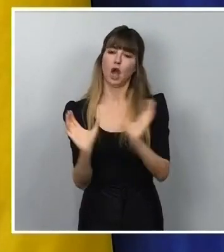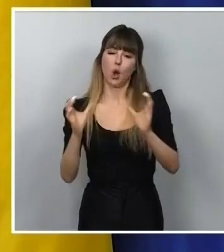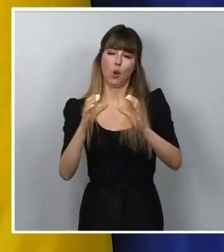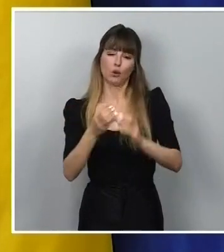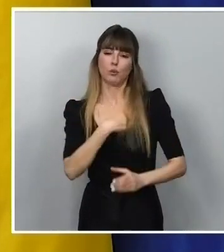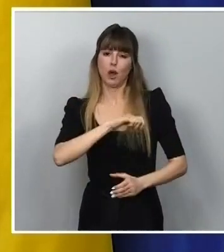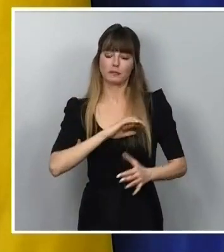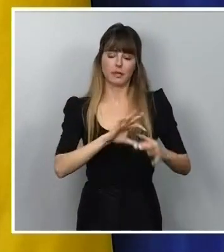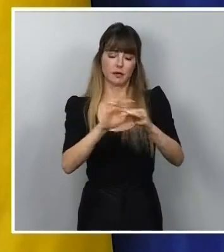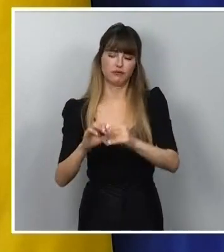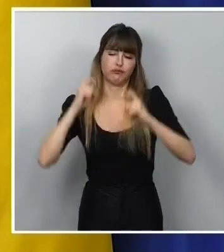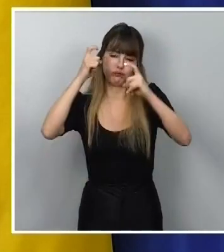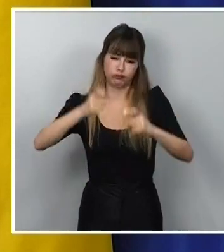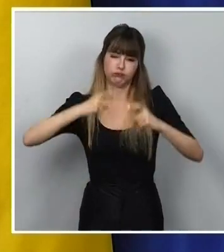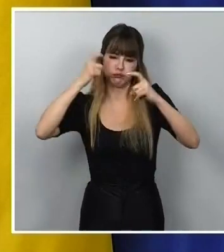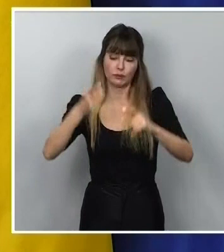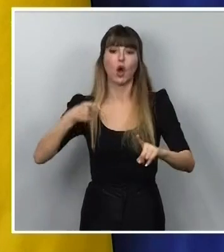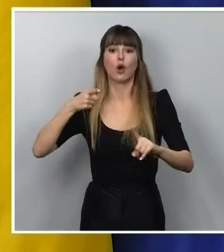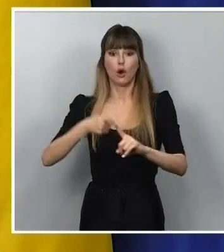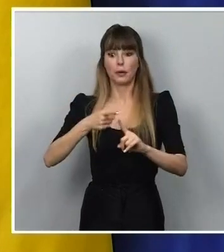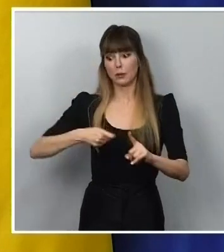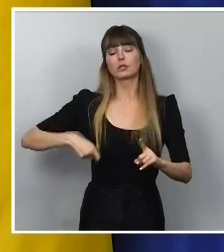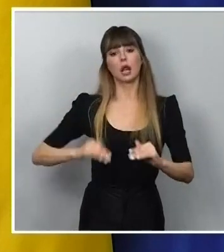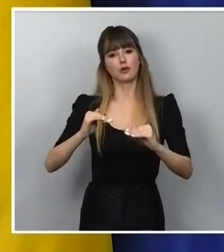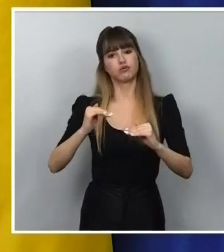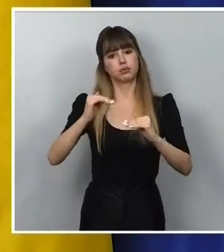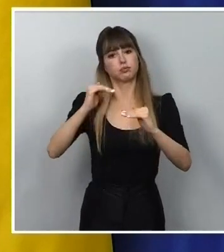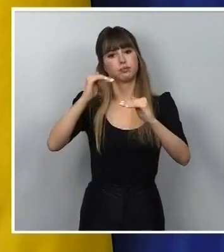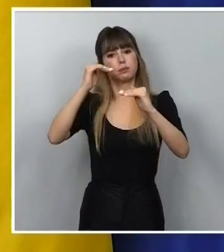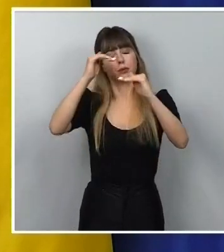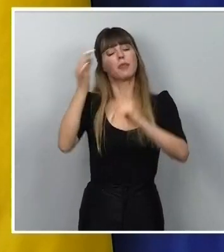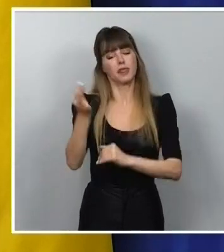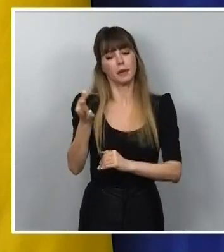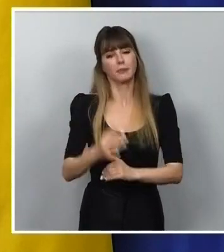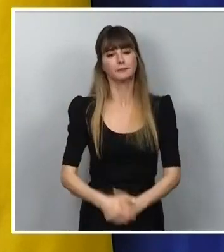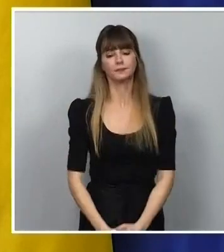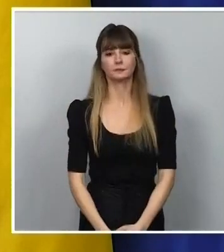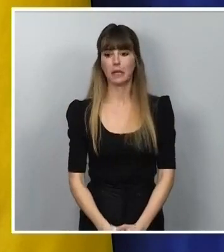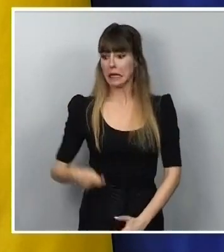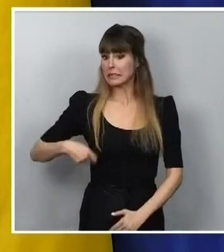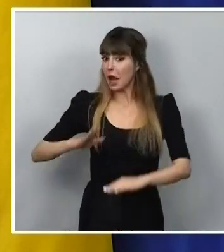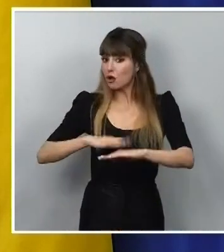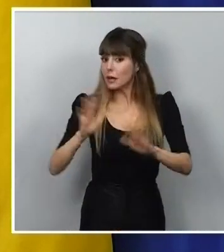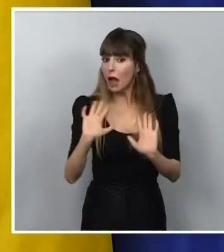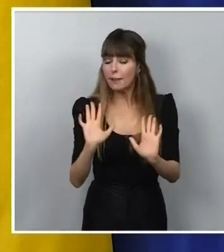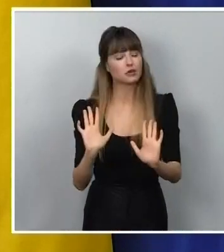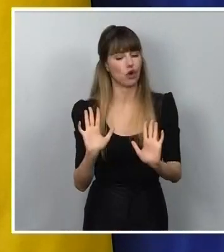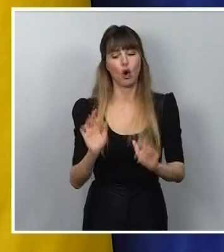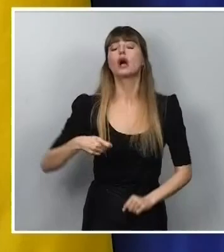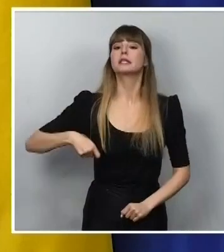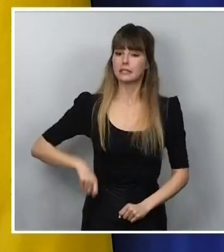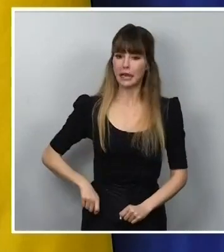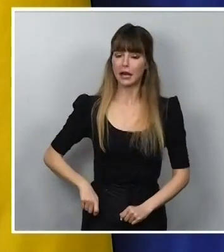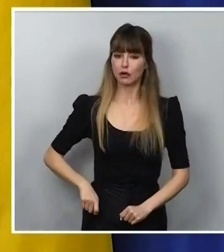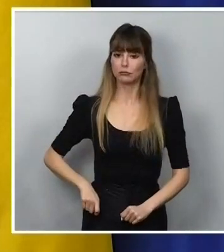país para seguir incrementando los salarios en nuestro país. No solamente el salario mínimo, sino el salario